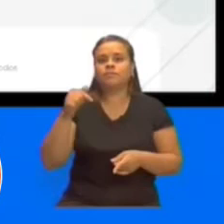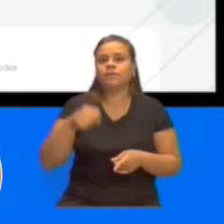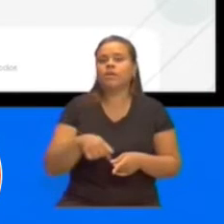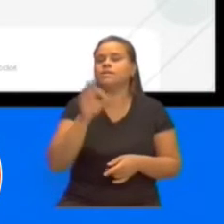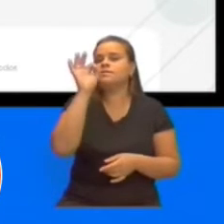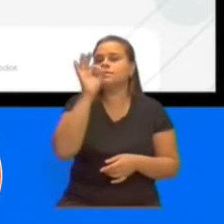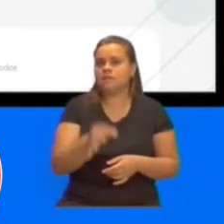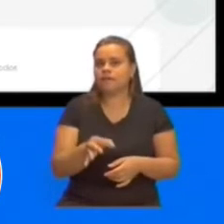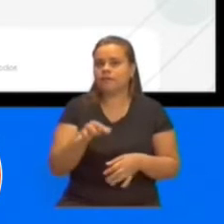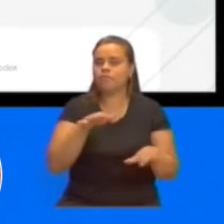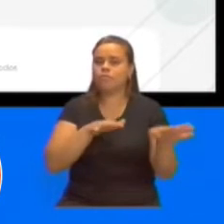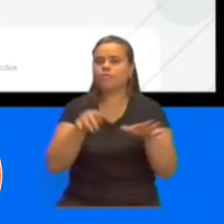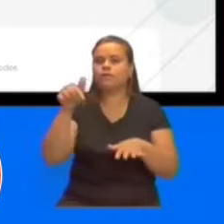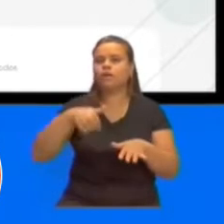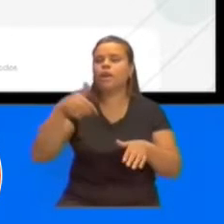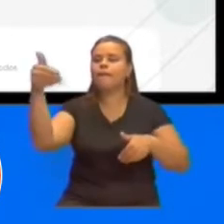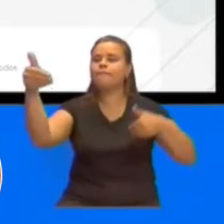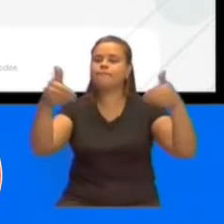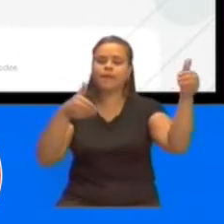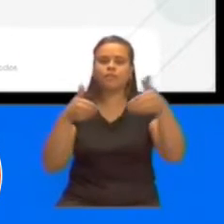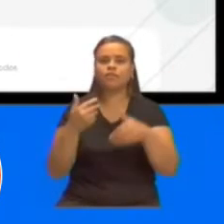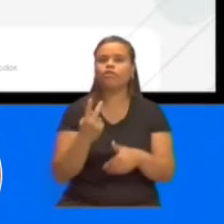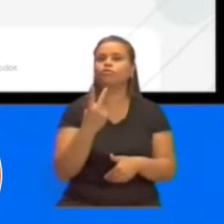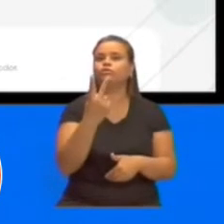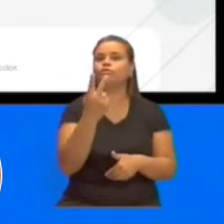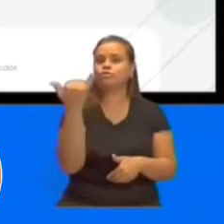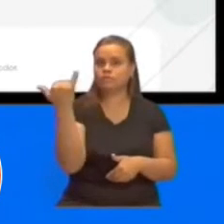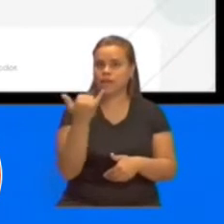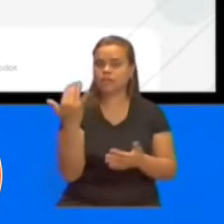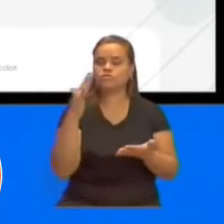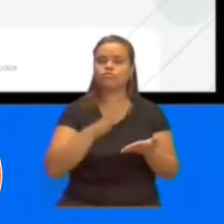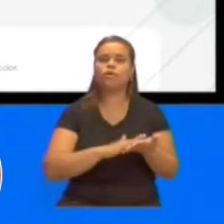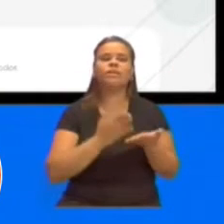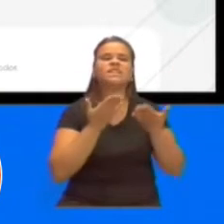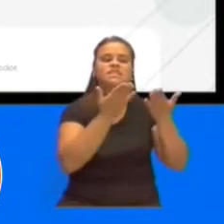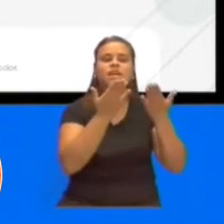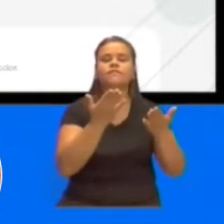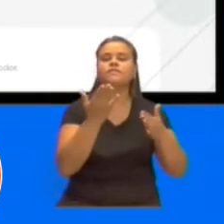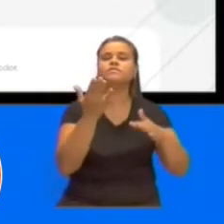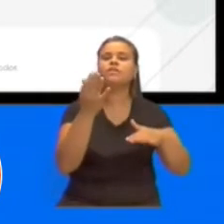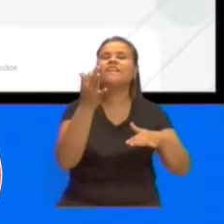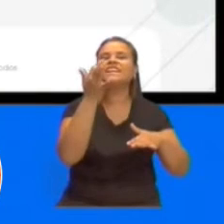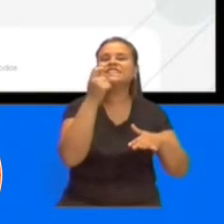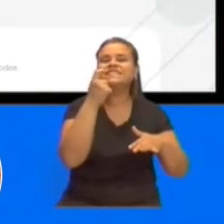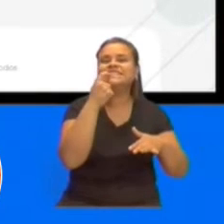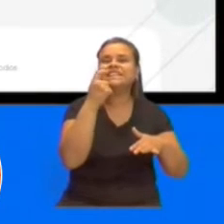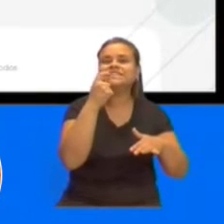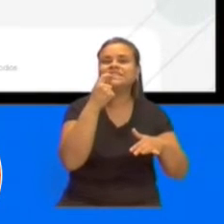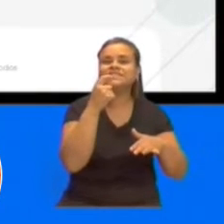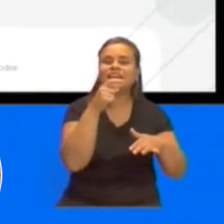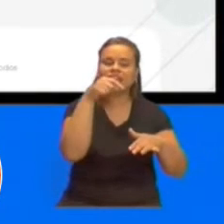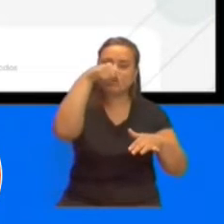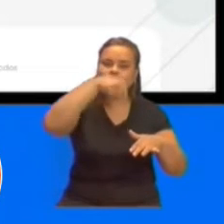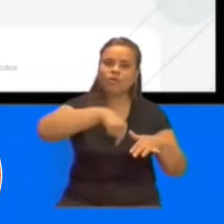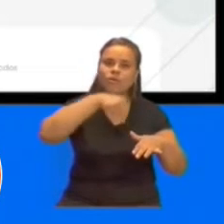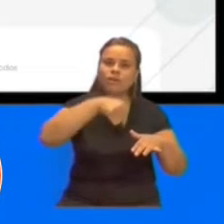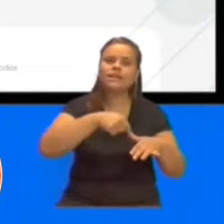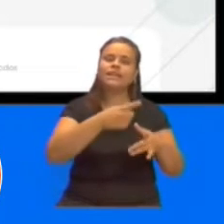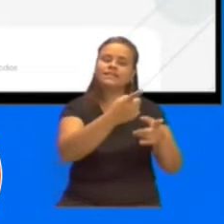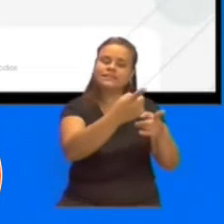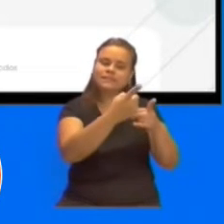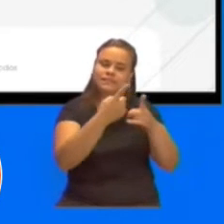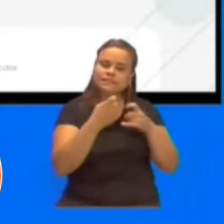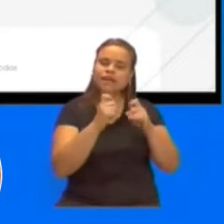sanitario que tiene que ver con la atención odontológica y con la atención oftalmológica. El plan de salud bucodental y el plan de salud